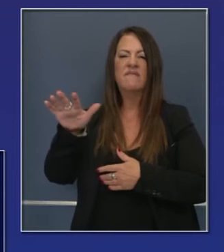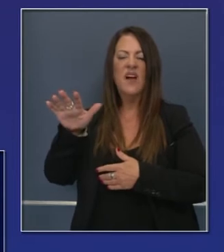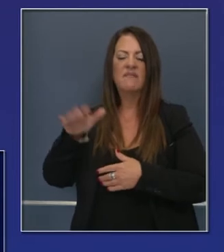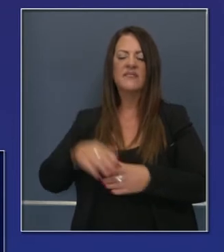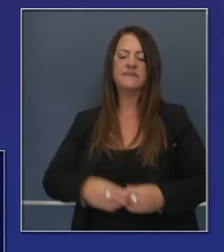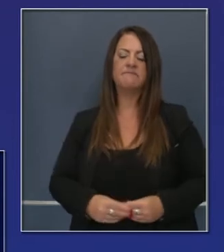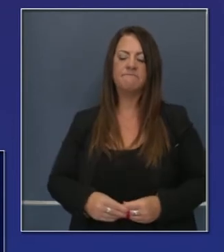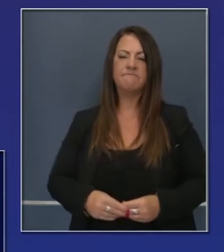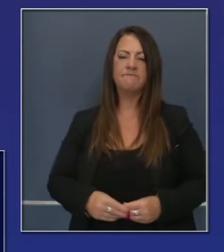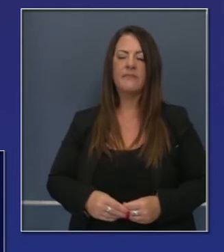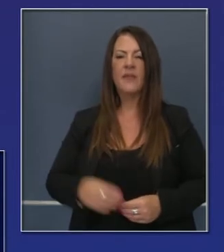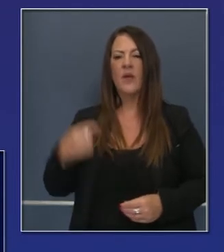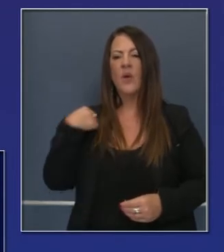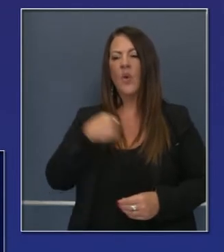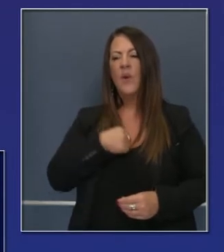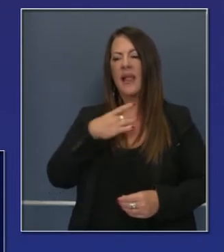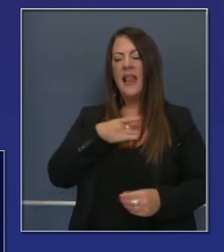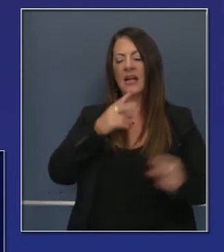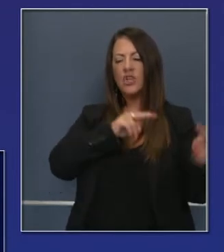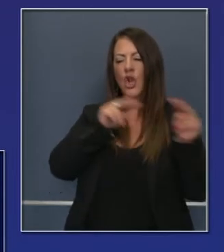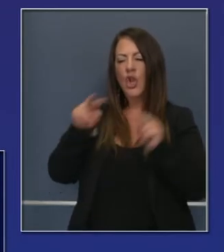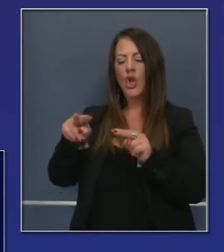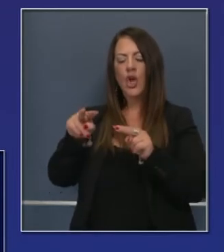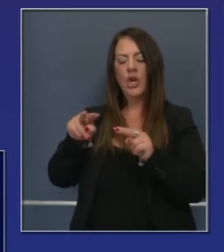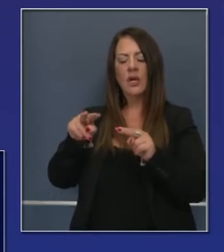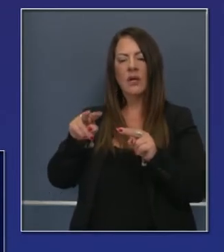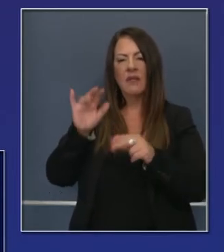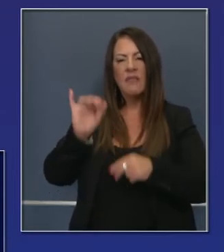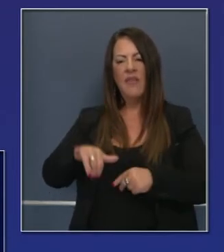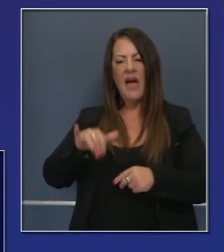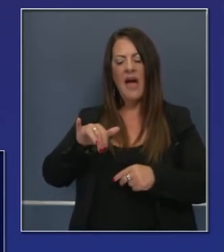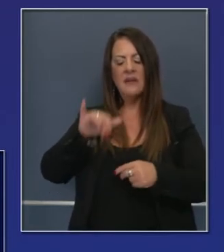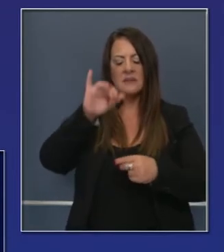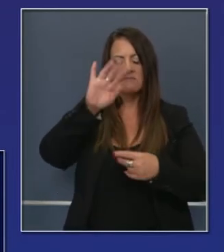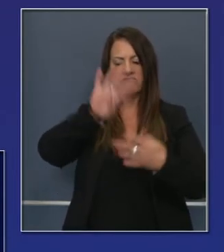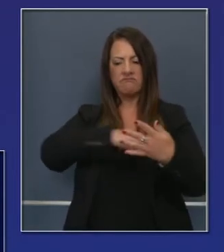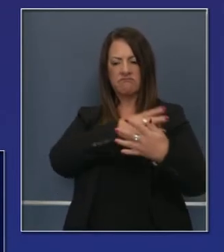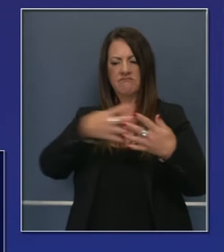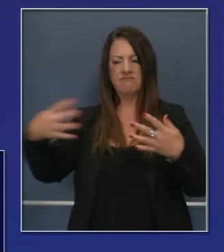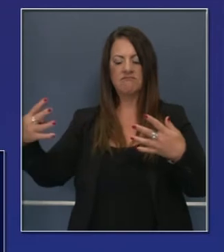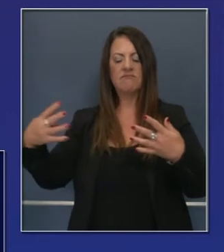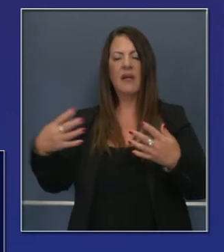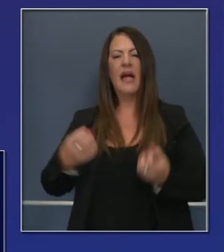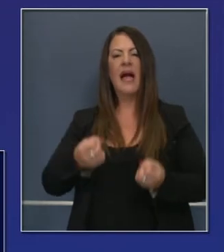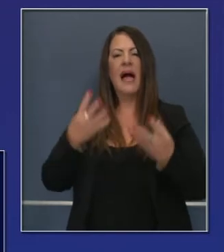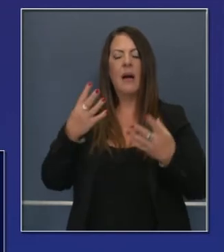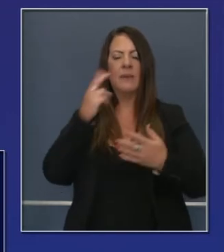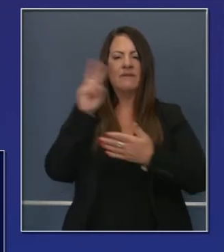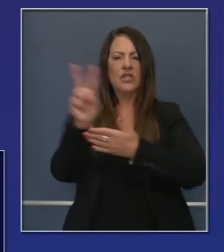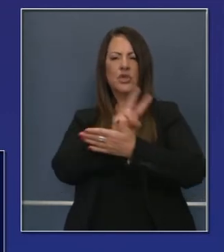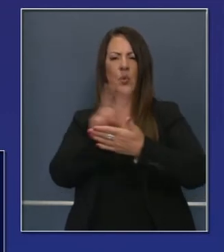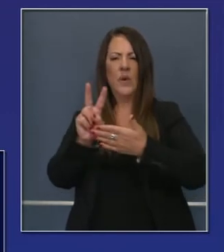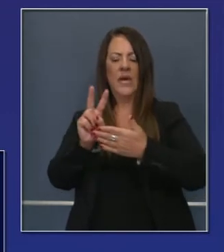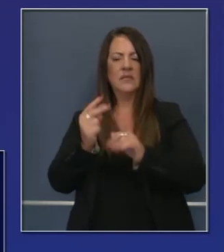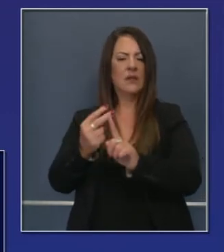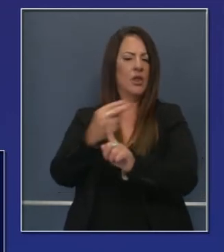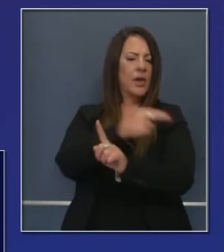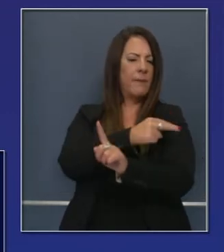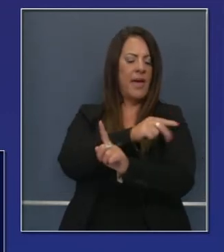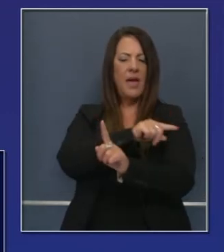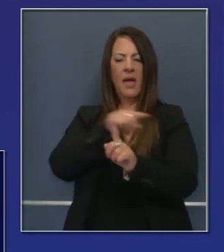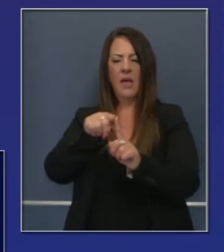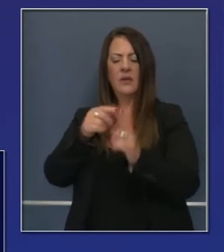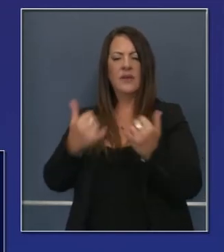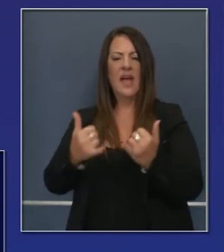que recibieron la prueba positiva. Siempre nos fijamos en la tasa de positividad de catorce días. Y como pueden ver, ahora ha bajado